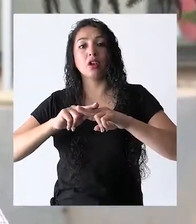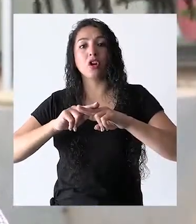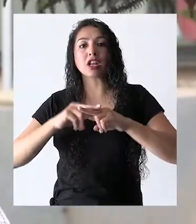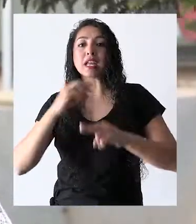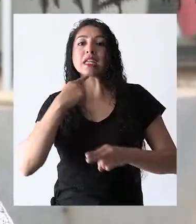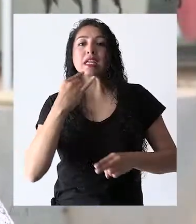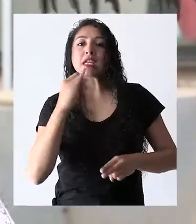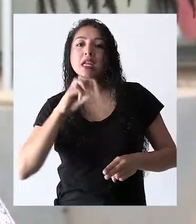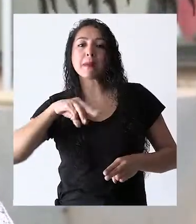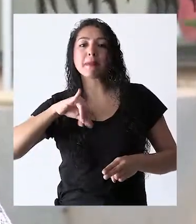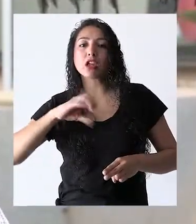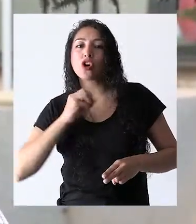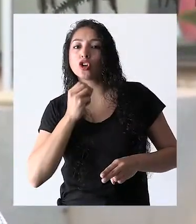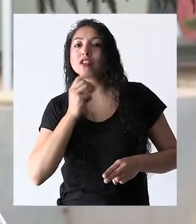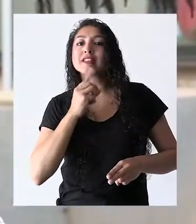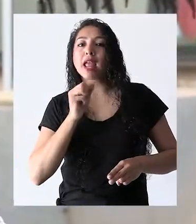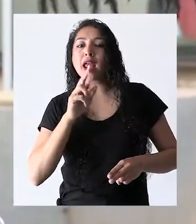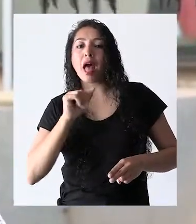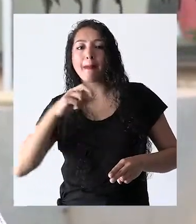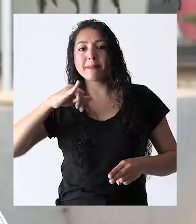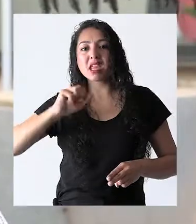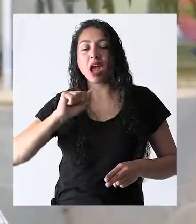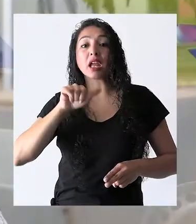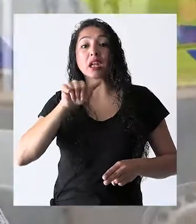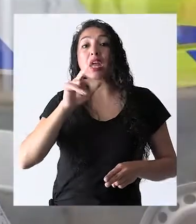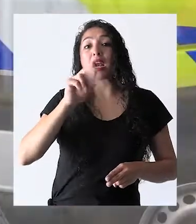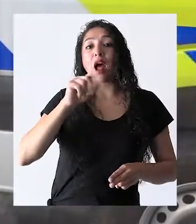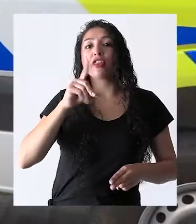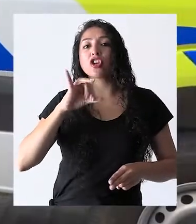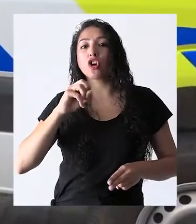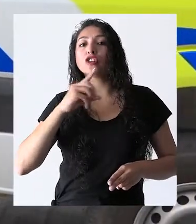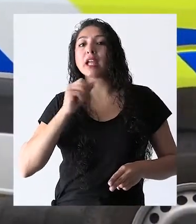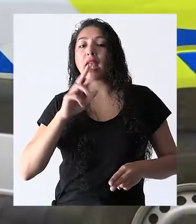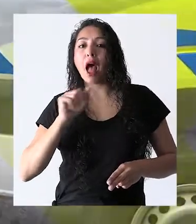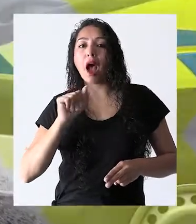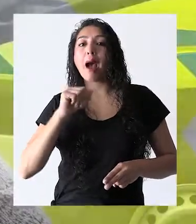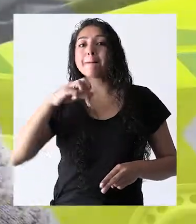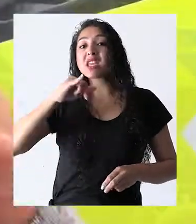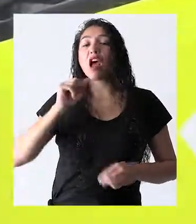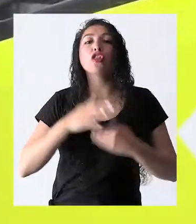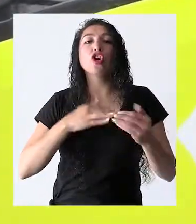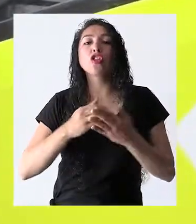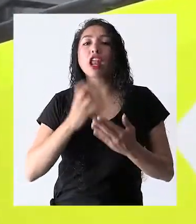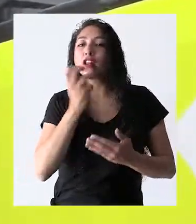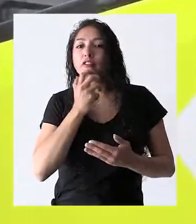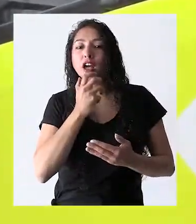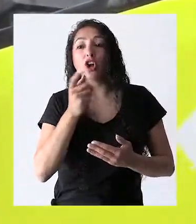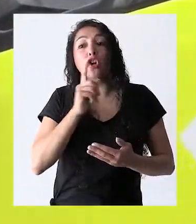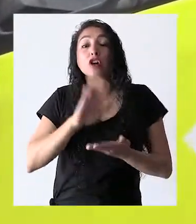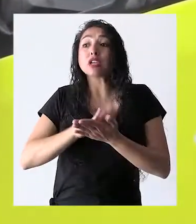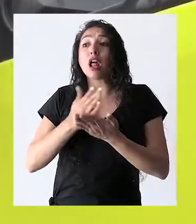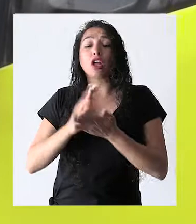quimio, terapia, braquiterapia y radioterapia en la ciudad de Antofagasta. No he